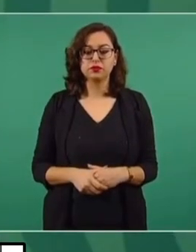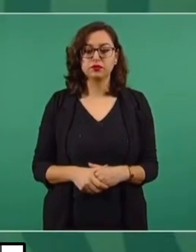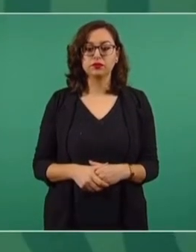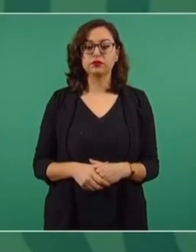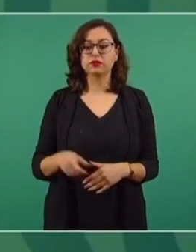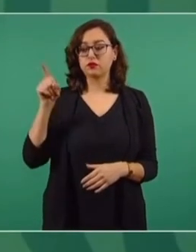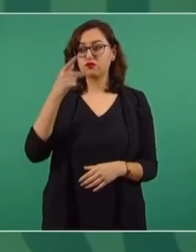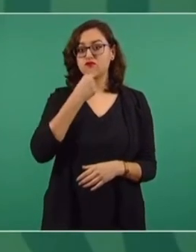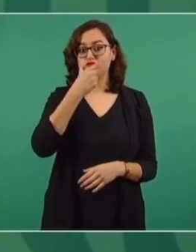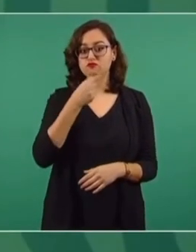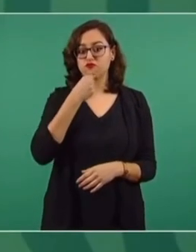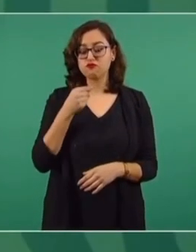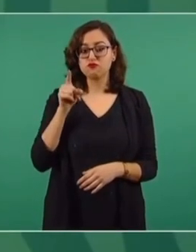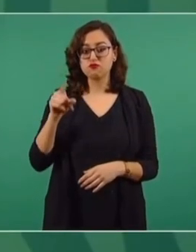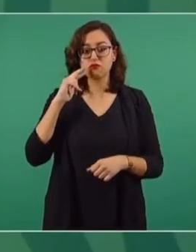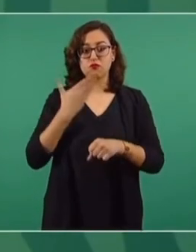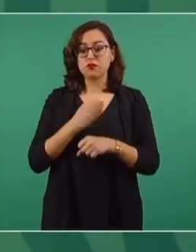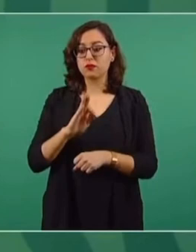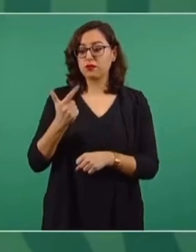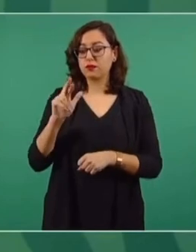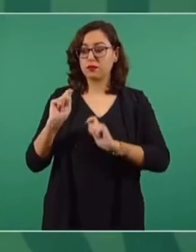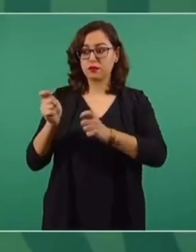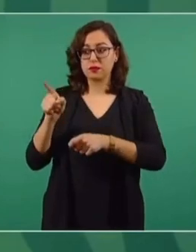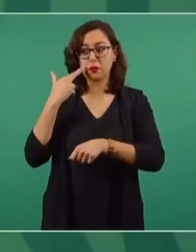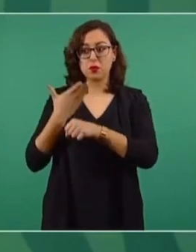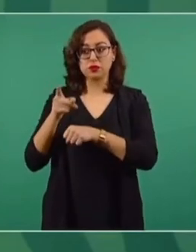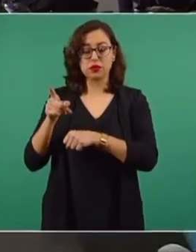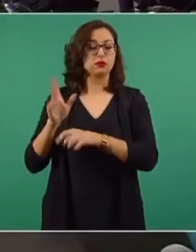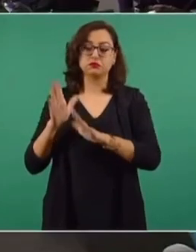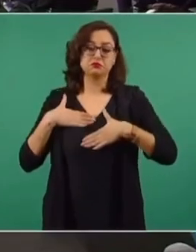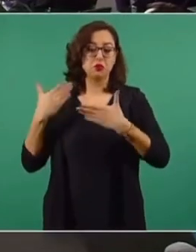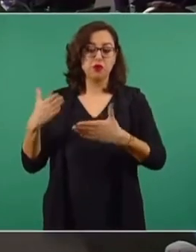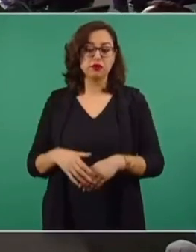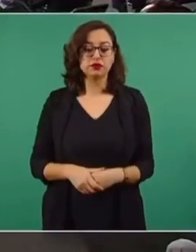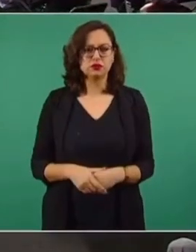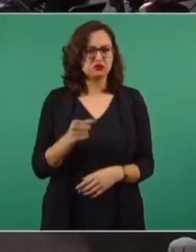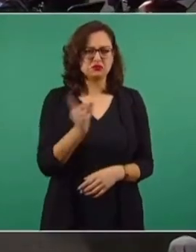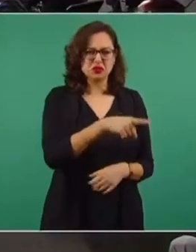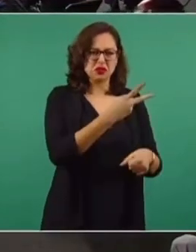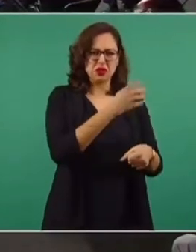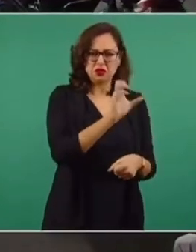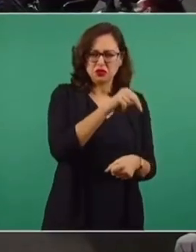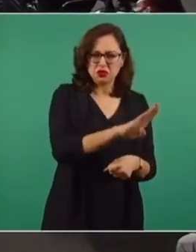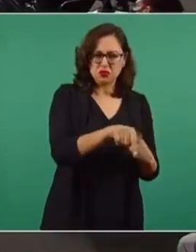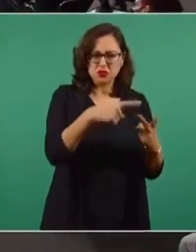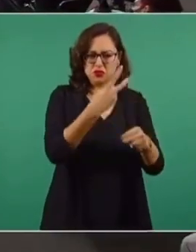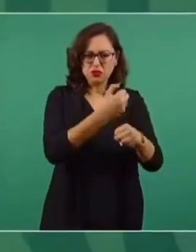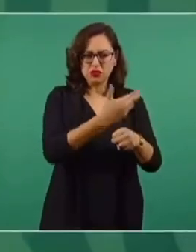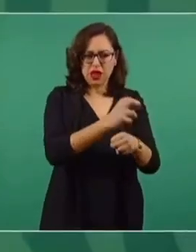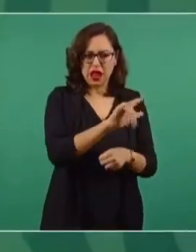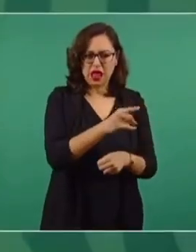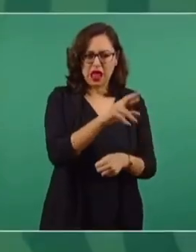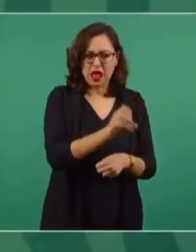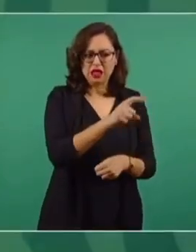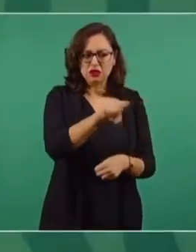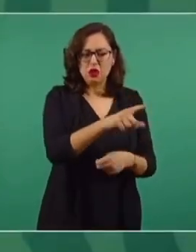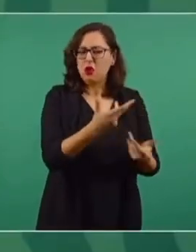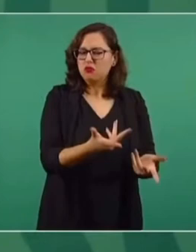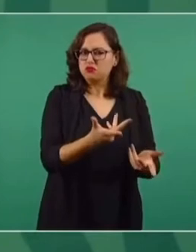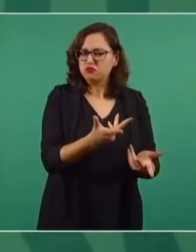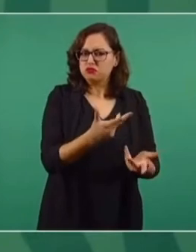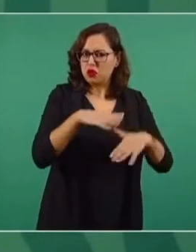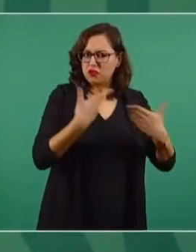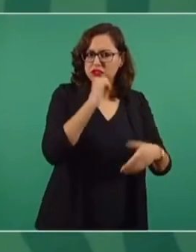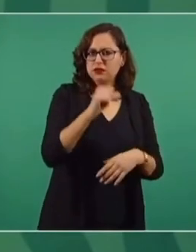al fiscal general de la República. ¿Más que a la Comisión Nacional de Búsqueda y al subsecretario Alejandro Encinas? Es que ellos están de acuerdo. No, hay un